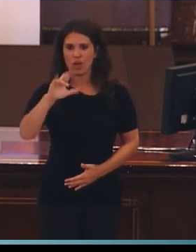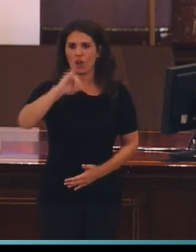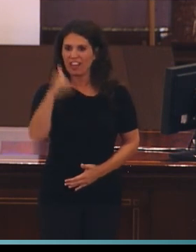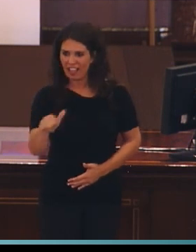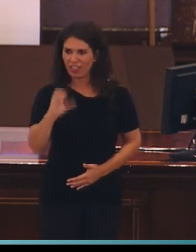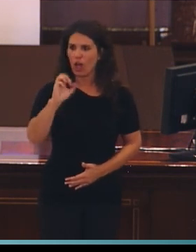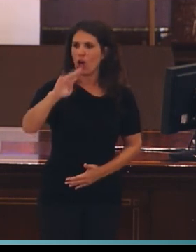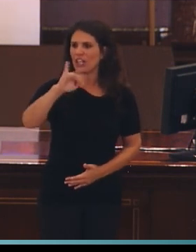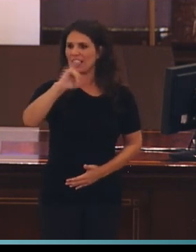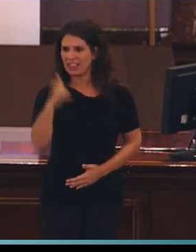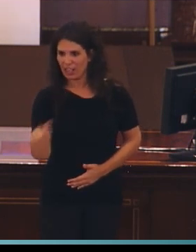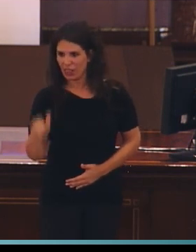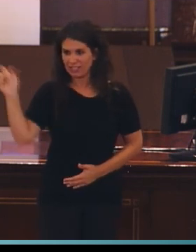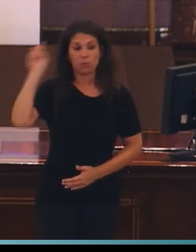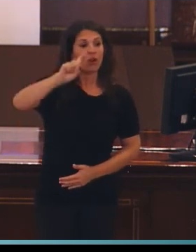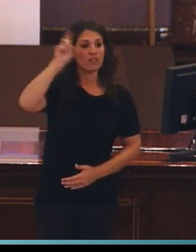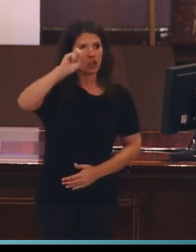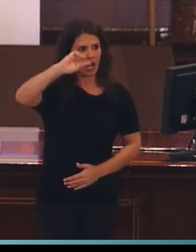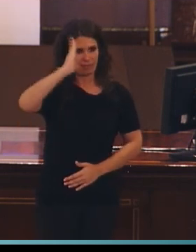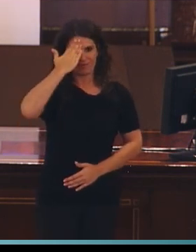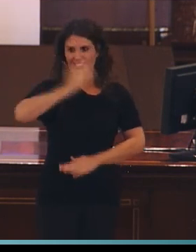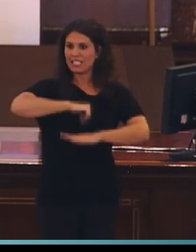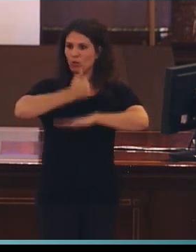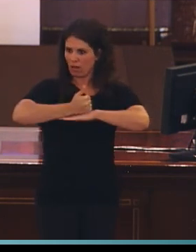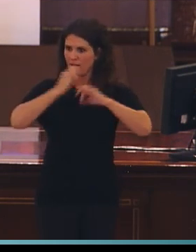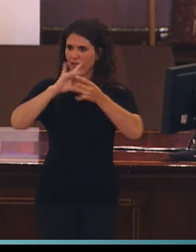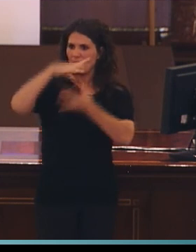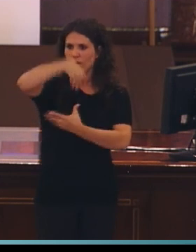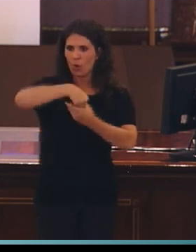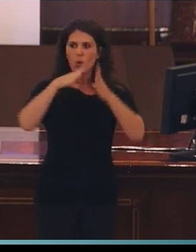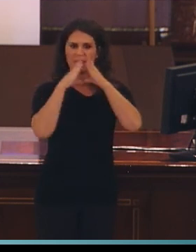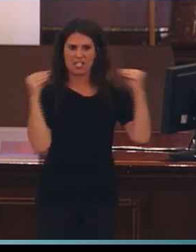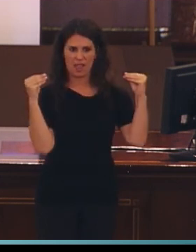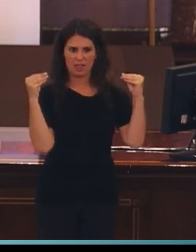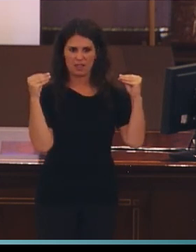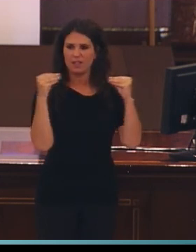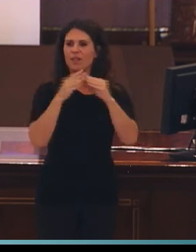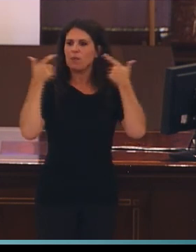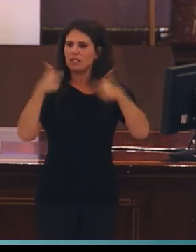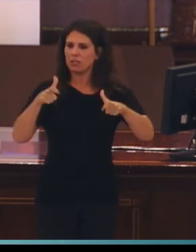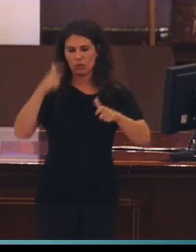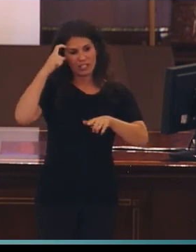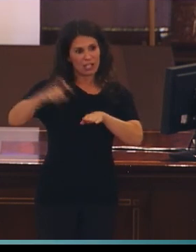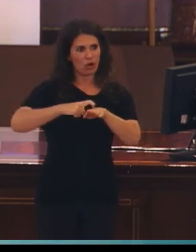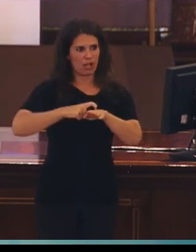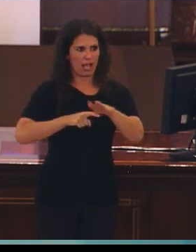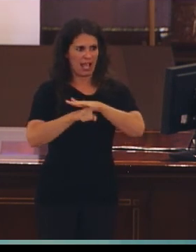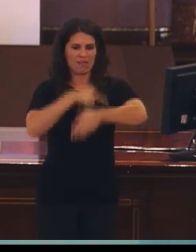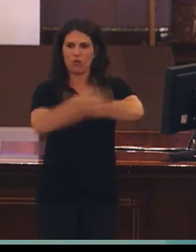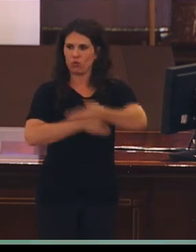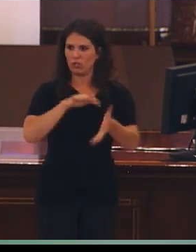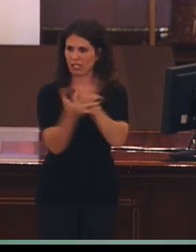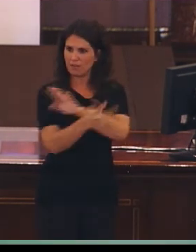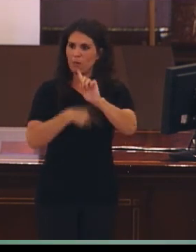que es profesora titular de la Universidad en el Departamento de Psicología Evolutiva y de la